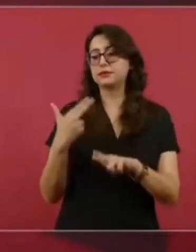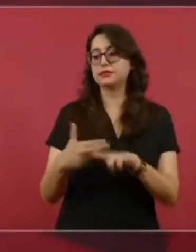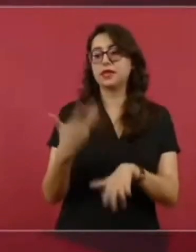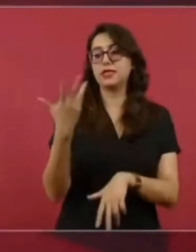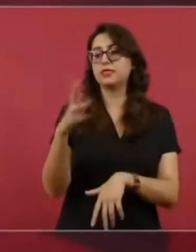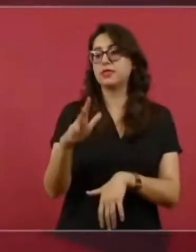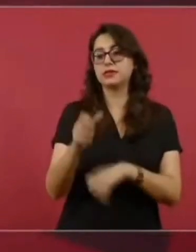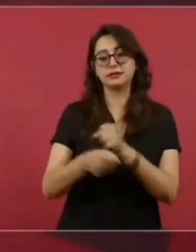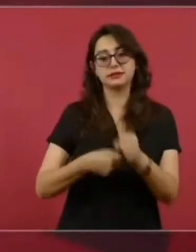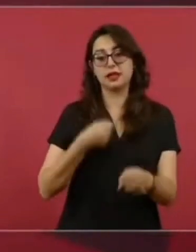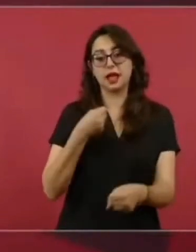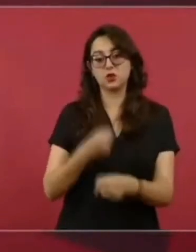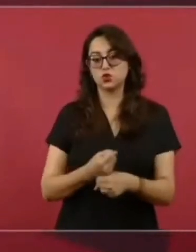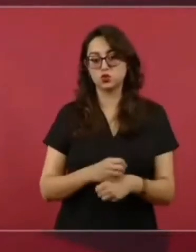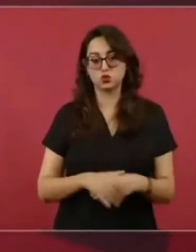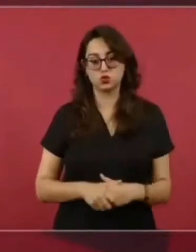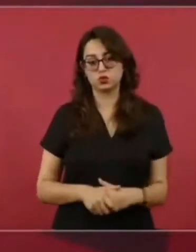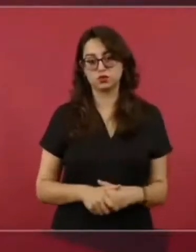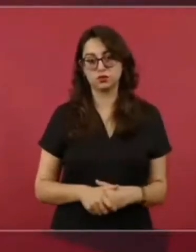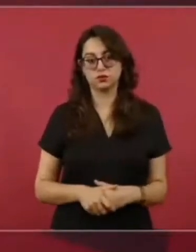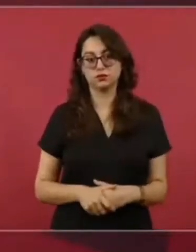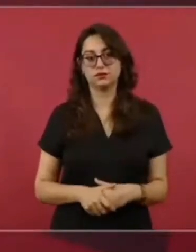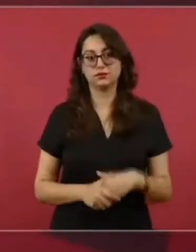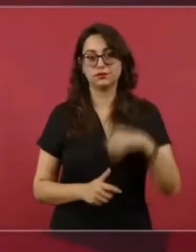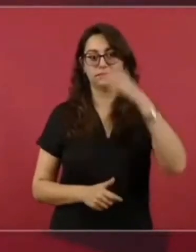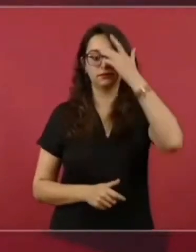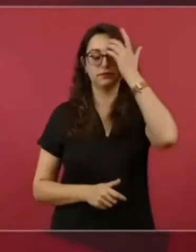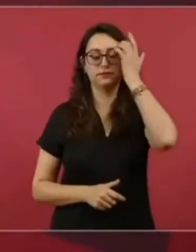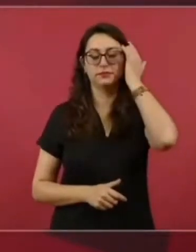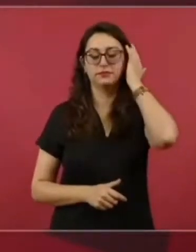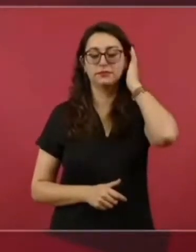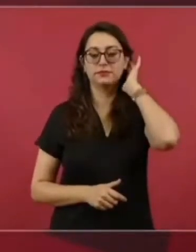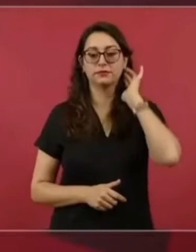vencer el plazo en aquel entonces.